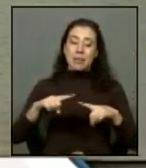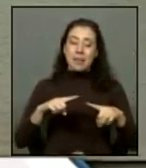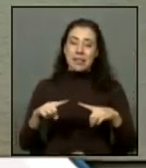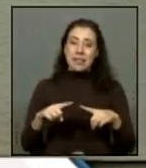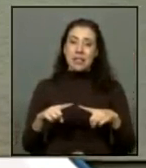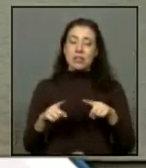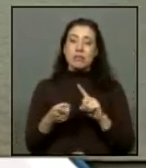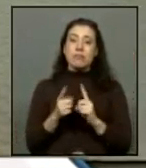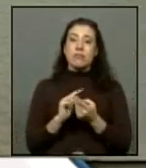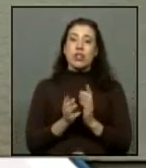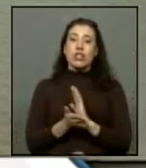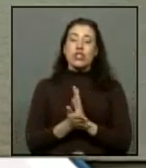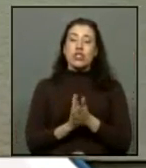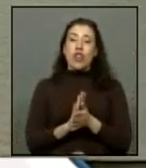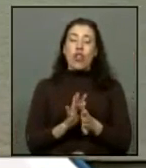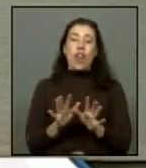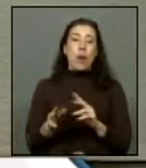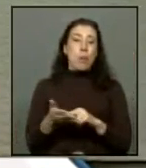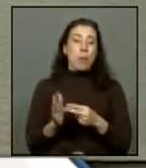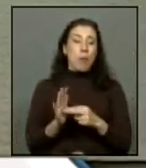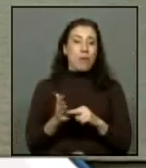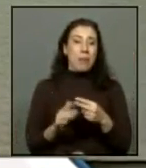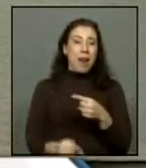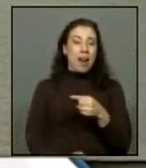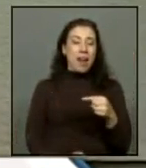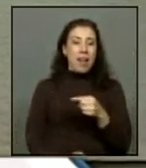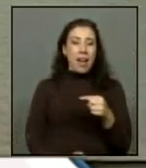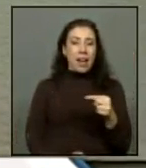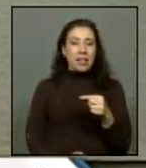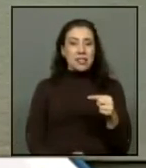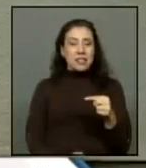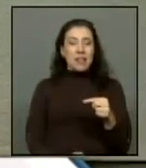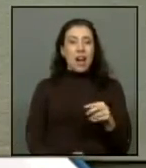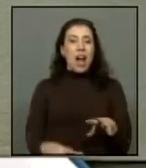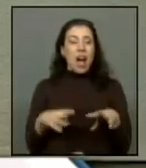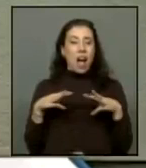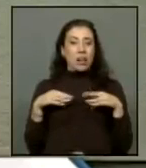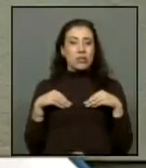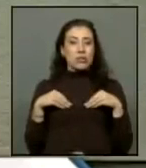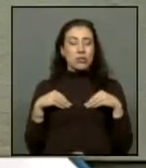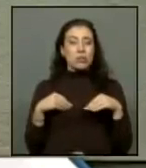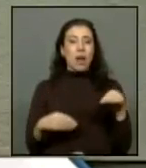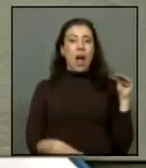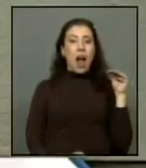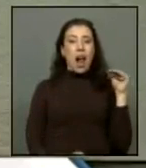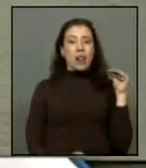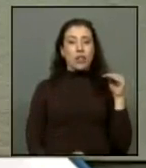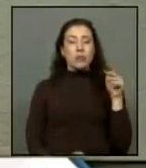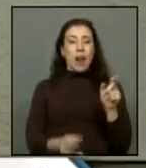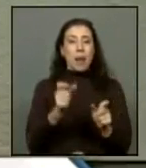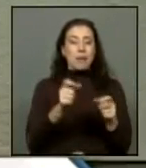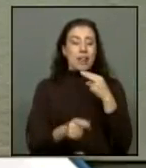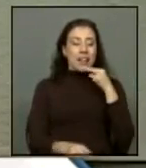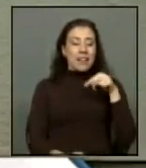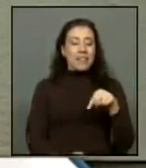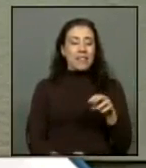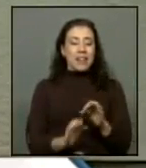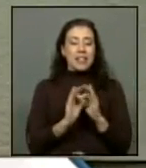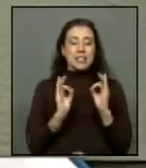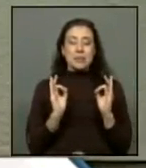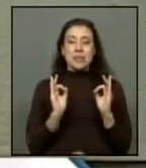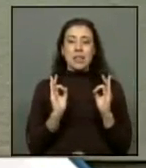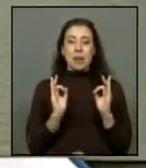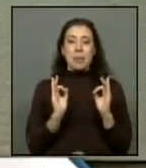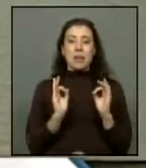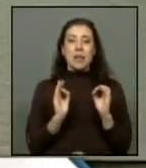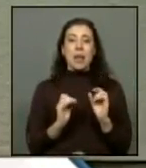hace que todas las externalidades negativas sean asumidas por la Comuna de Alto Hospicio y su gente, particularmente en el